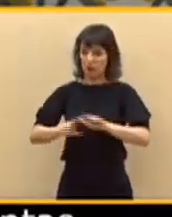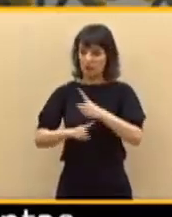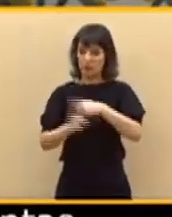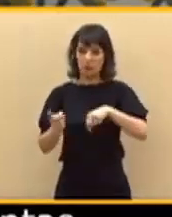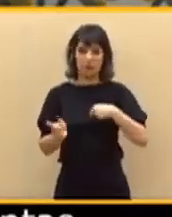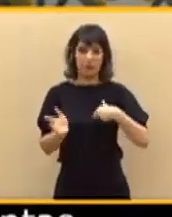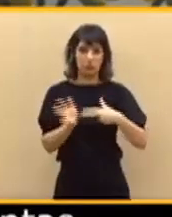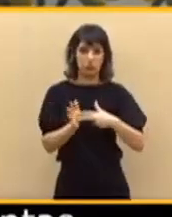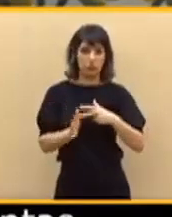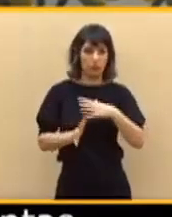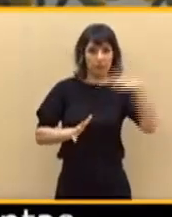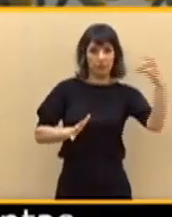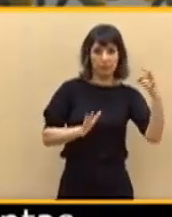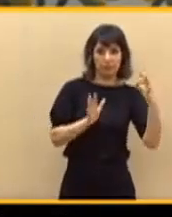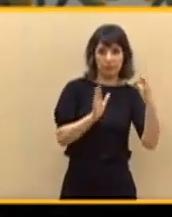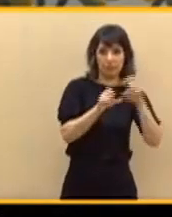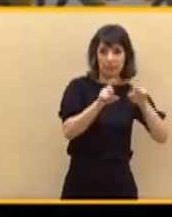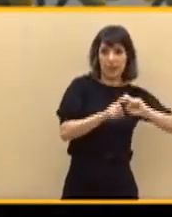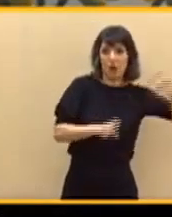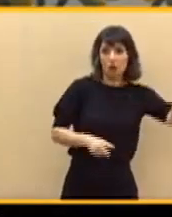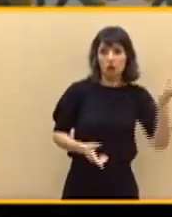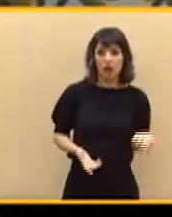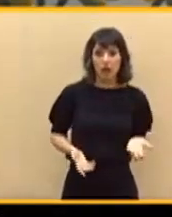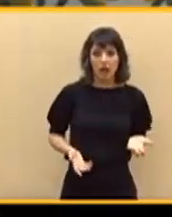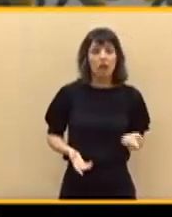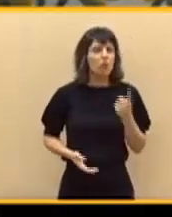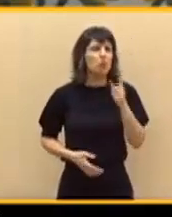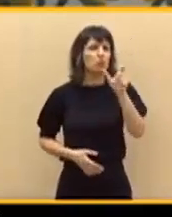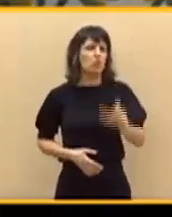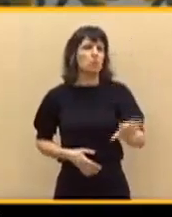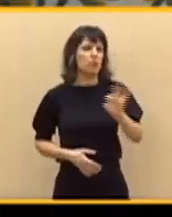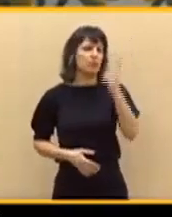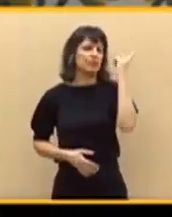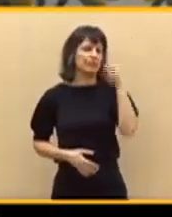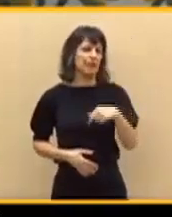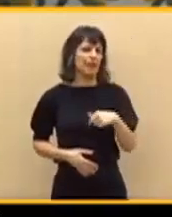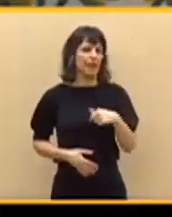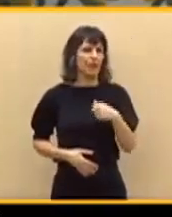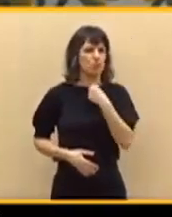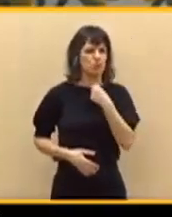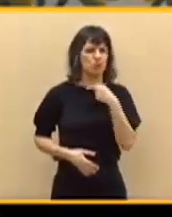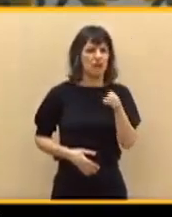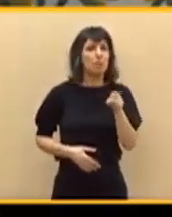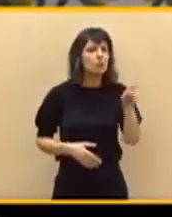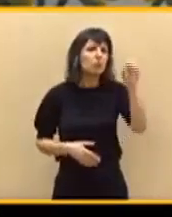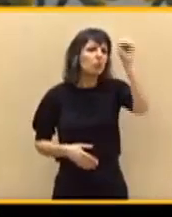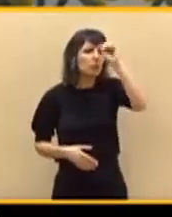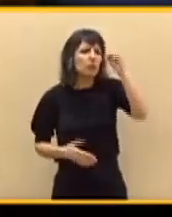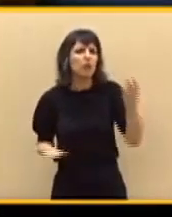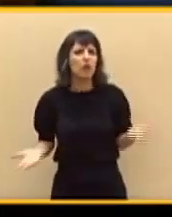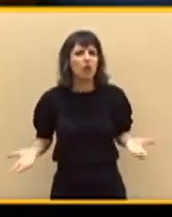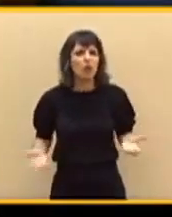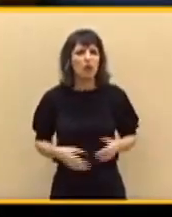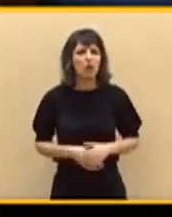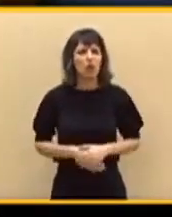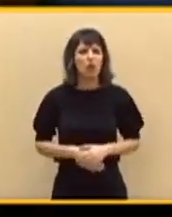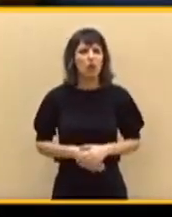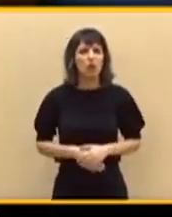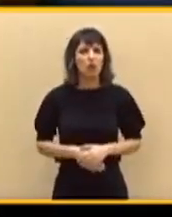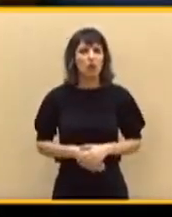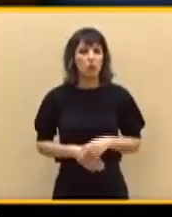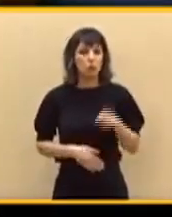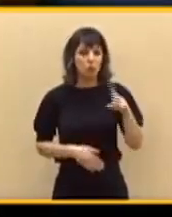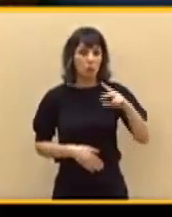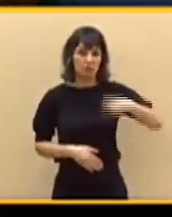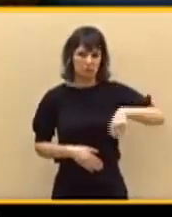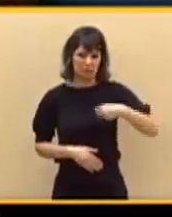usted ha colocado, que sí que está a favor de las puertas giratorias, pero ¿usted qué piensa? Porque usted es un pésimo vicepresidente, pero